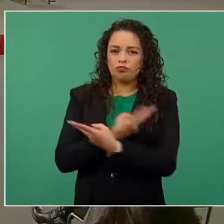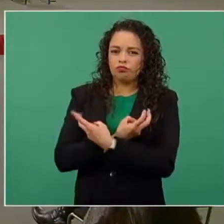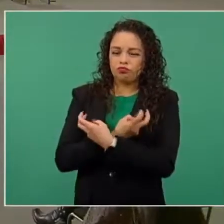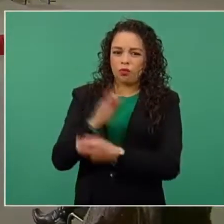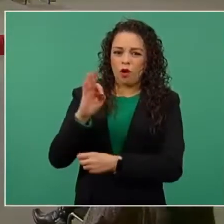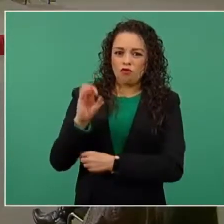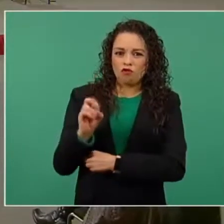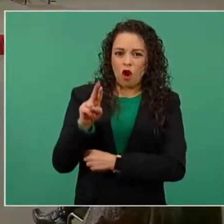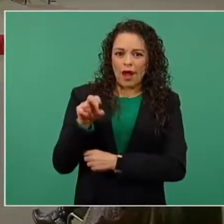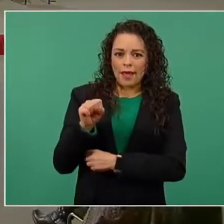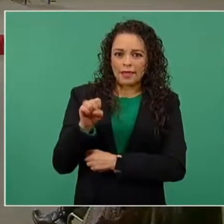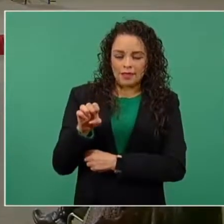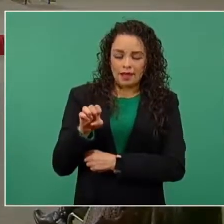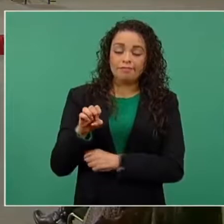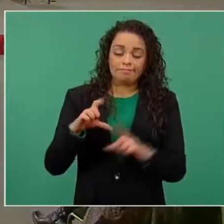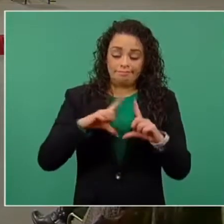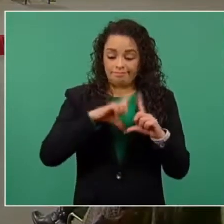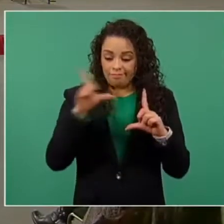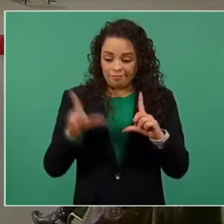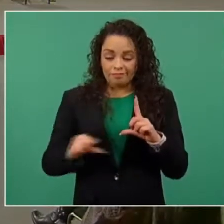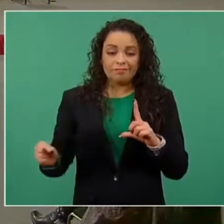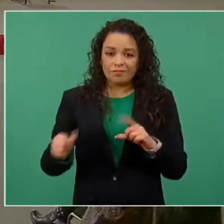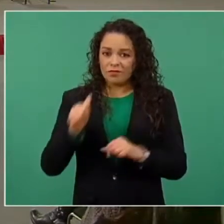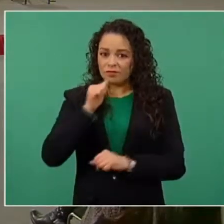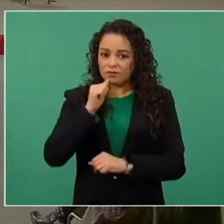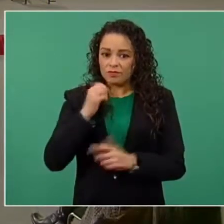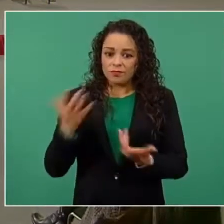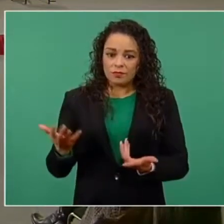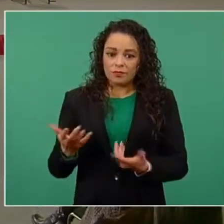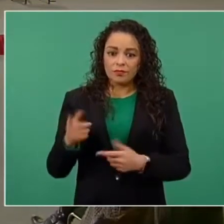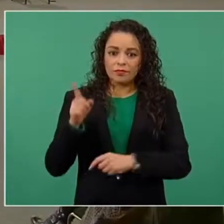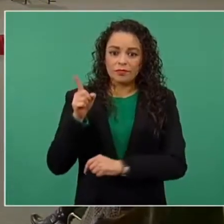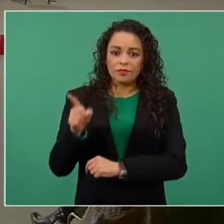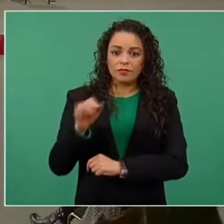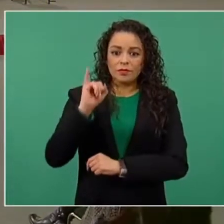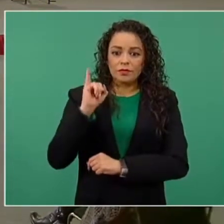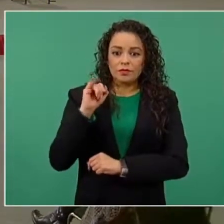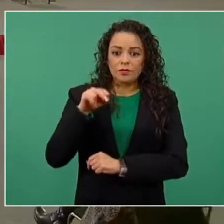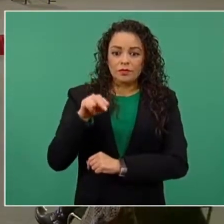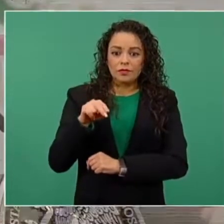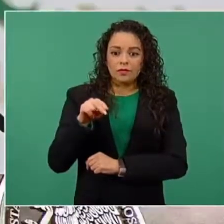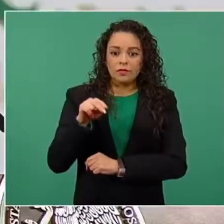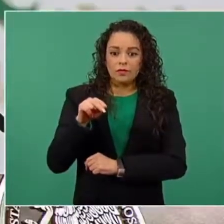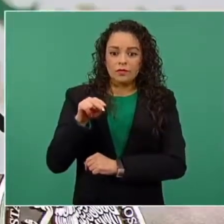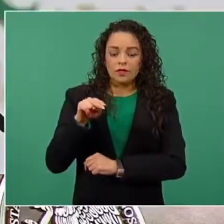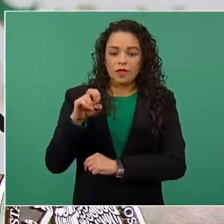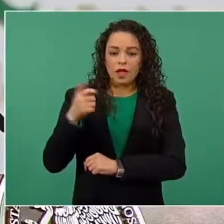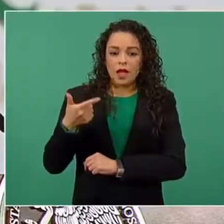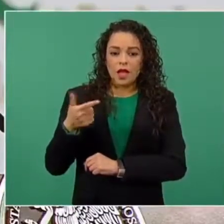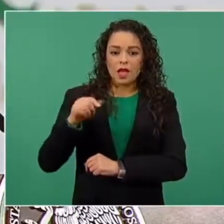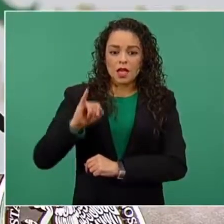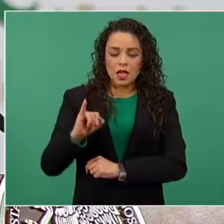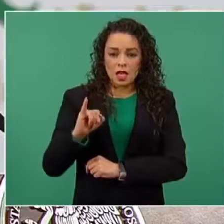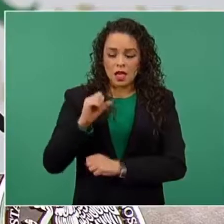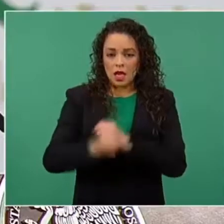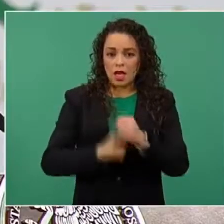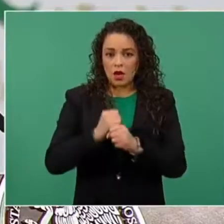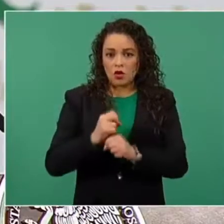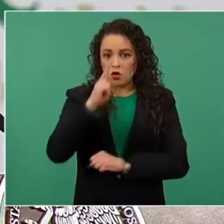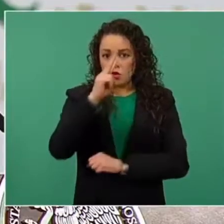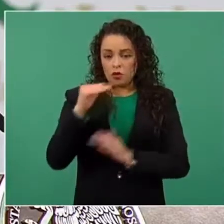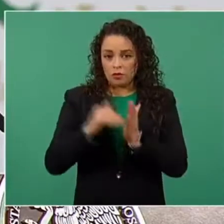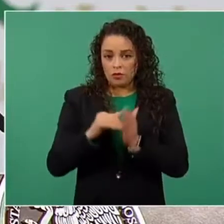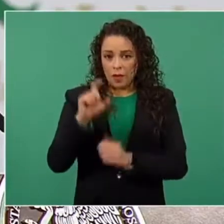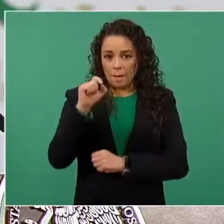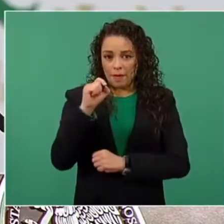resultados del censo que hizo el Instituto Nacional de Estadística, Geografía e Informática en 2020, de cómo ubicó